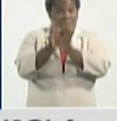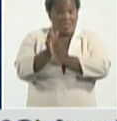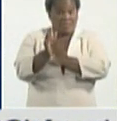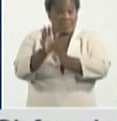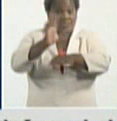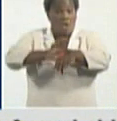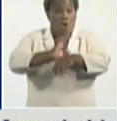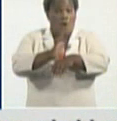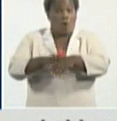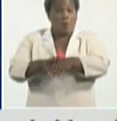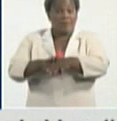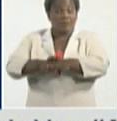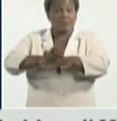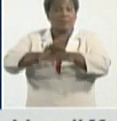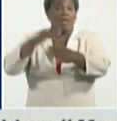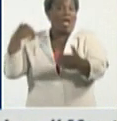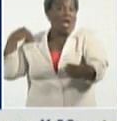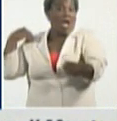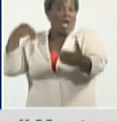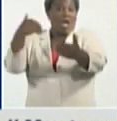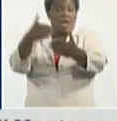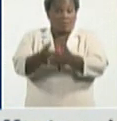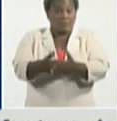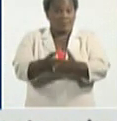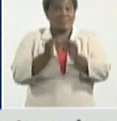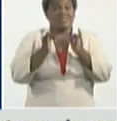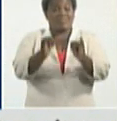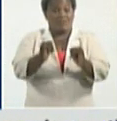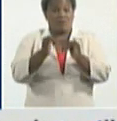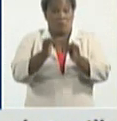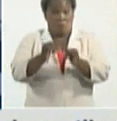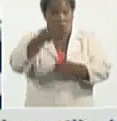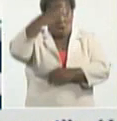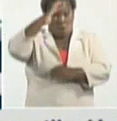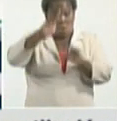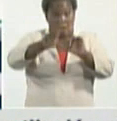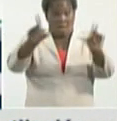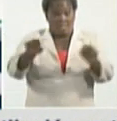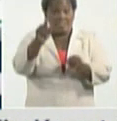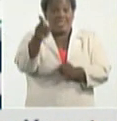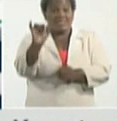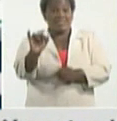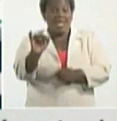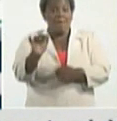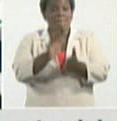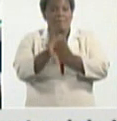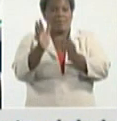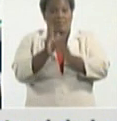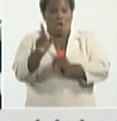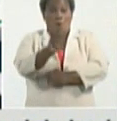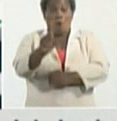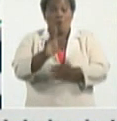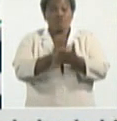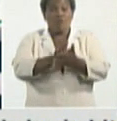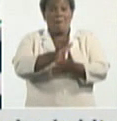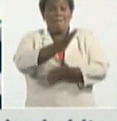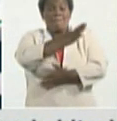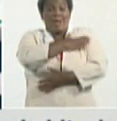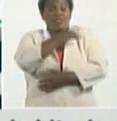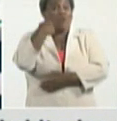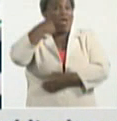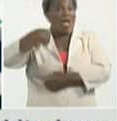en nuestro país después de haberse dado a conocer los primeros casos el 11 de marzo del pasado año